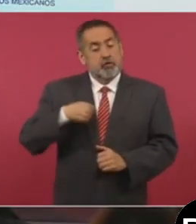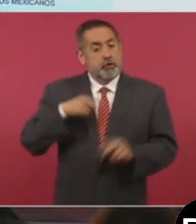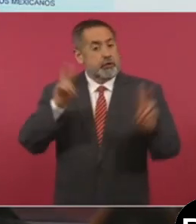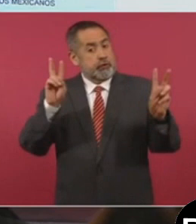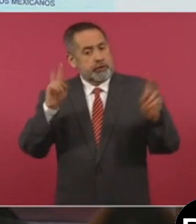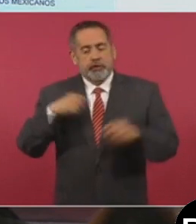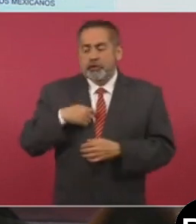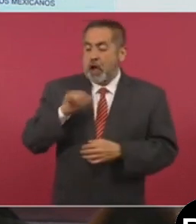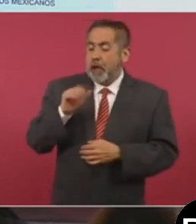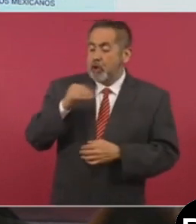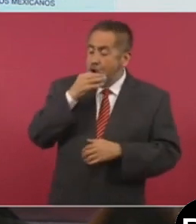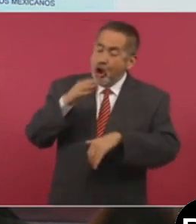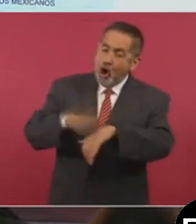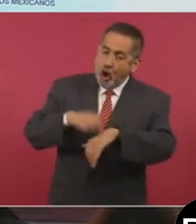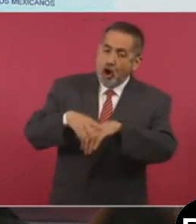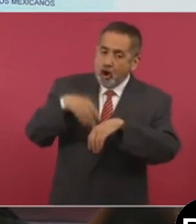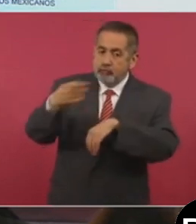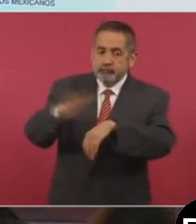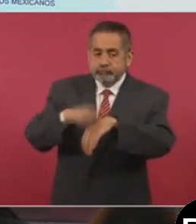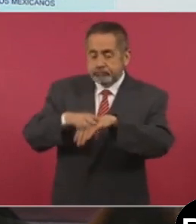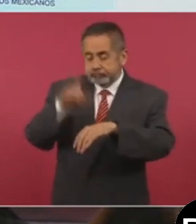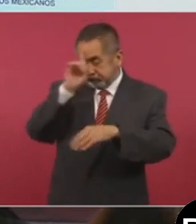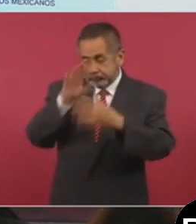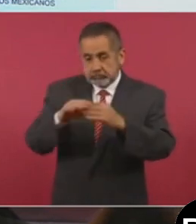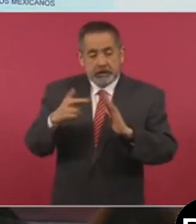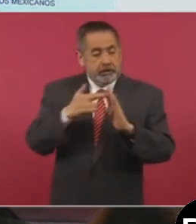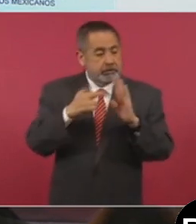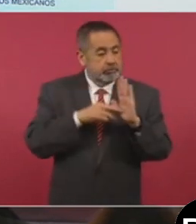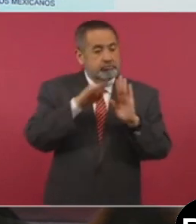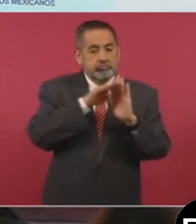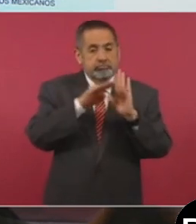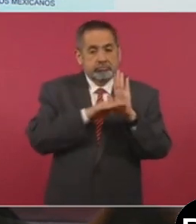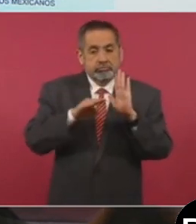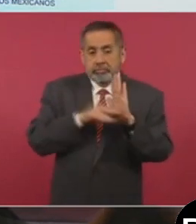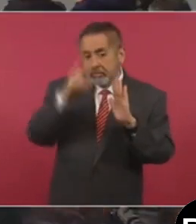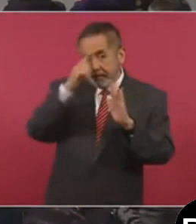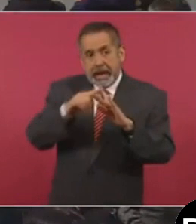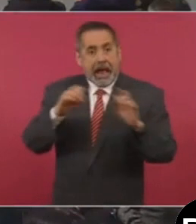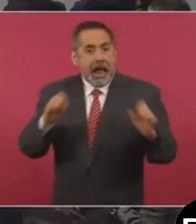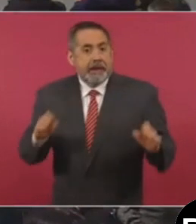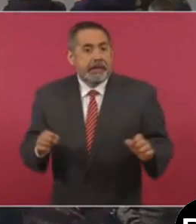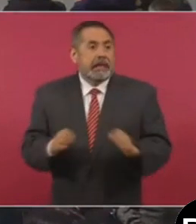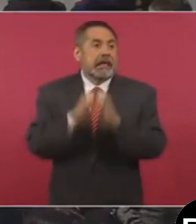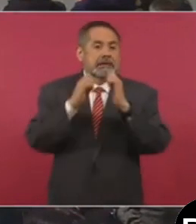hacerle de su conocimiento que, siguiendo los protocolos de emergencia,